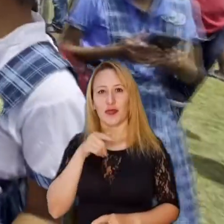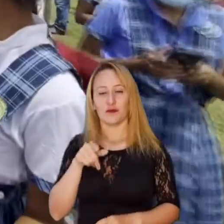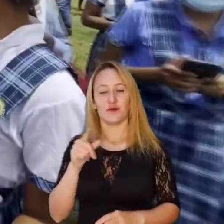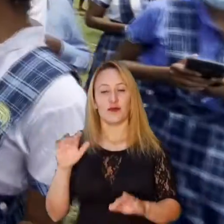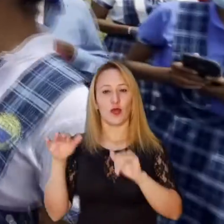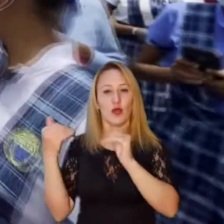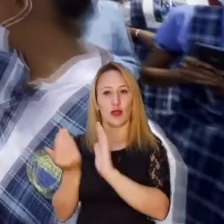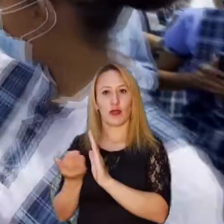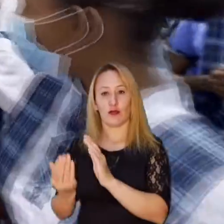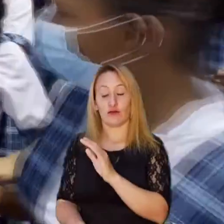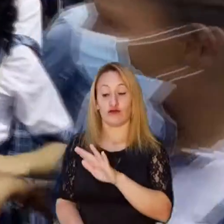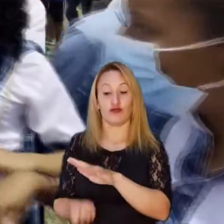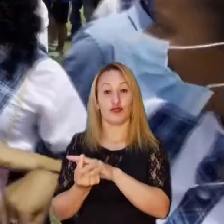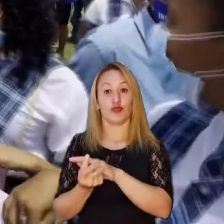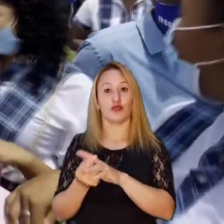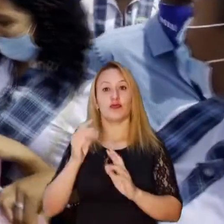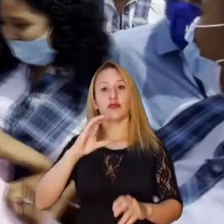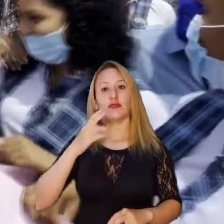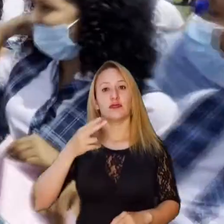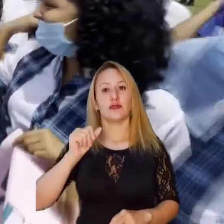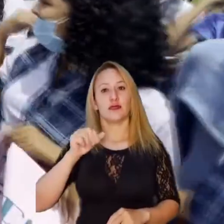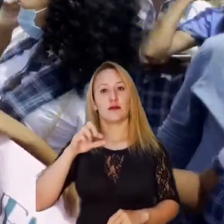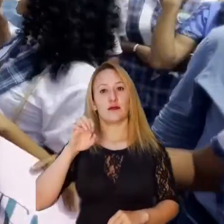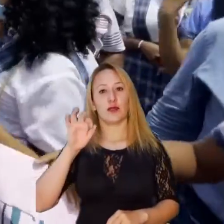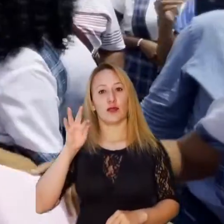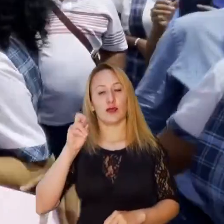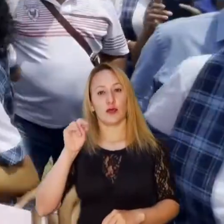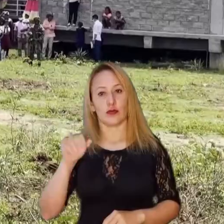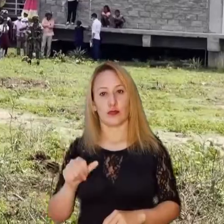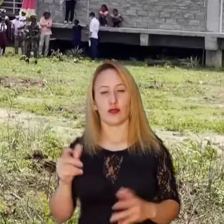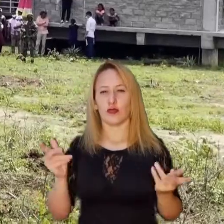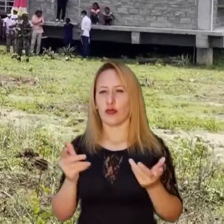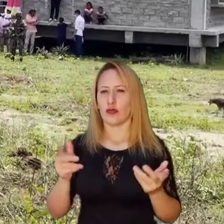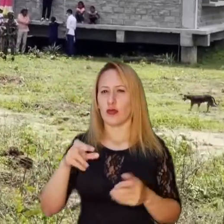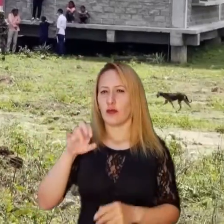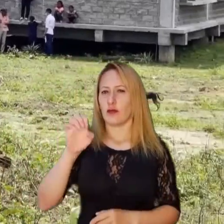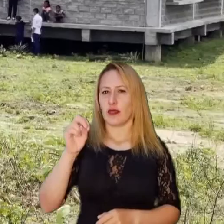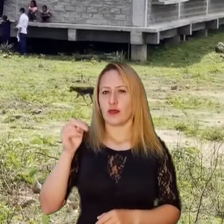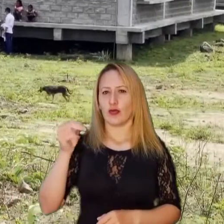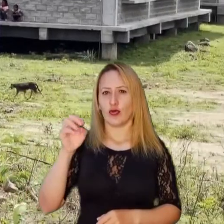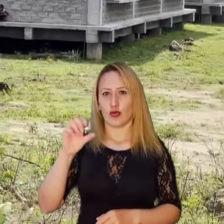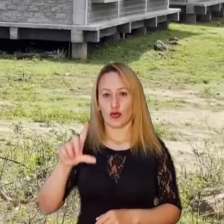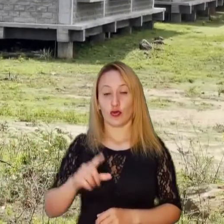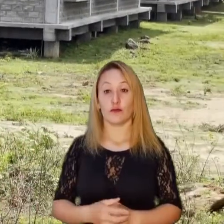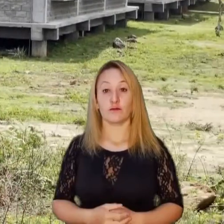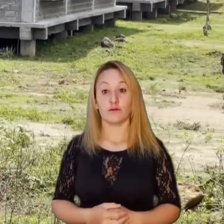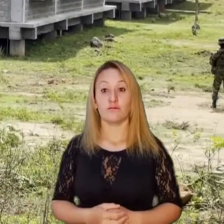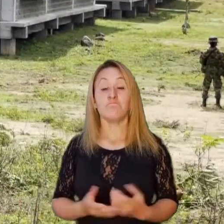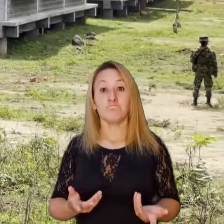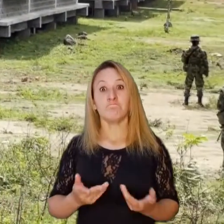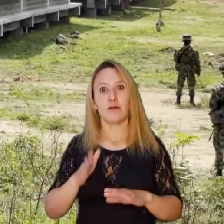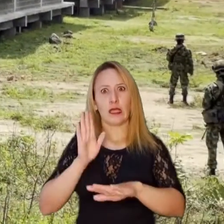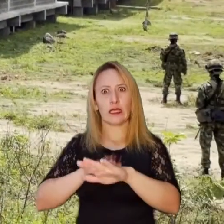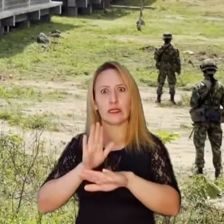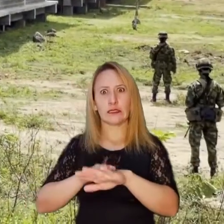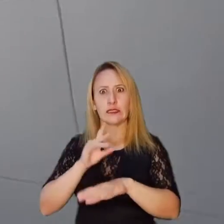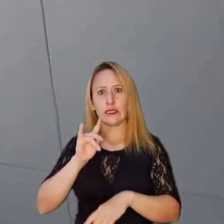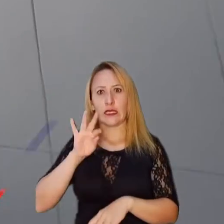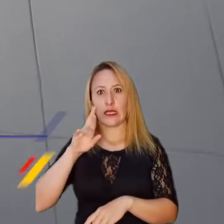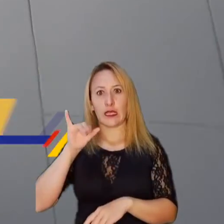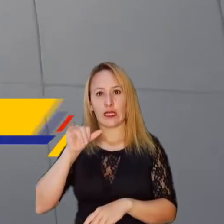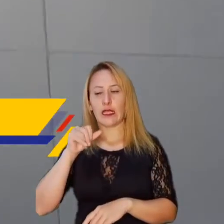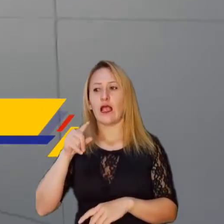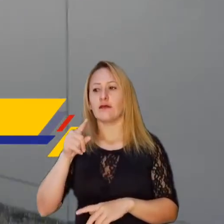También en Bolívar fue inaugurado el Colegio del Corregimiento La Chapetona en el municipio del Peñón. Gracias a una alerta de la DIARI